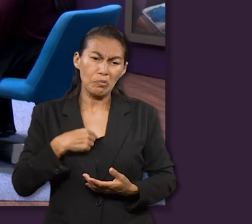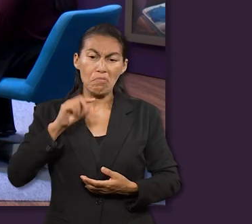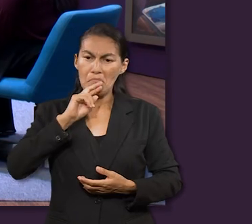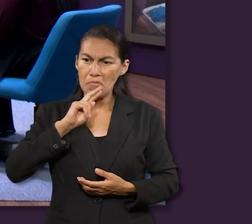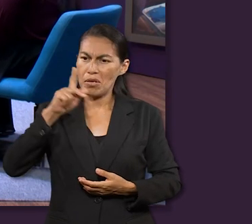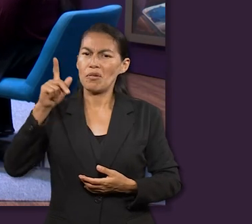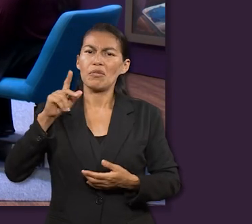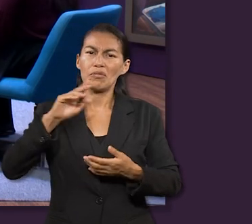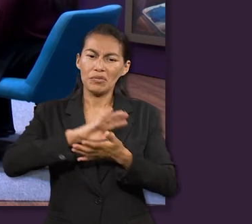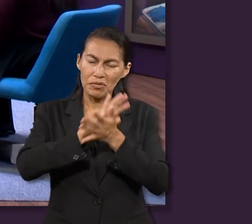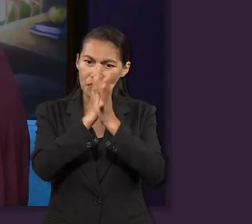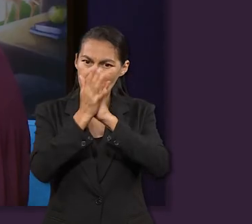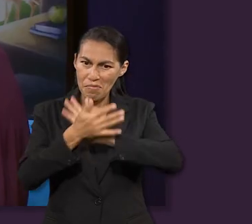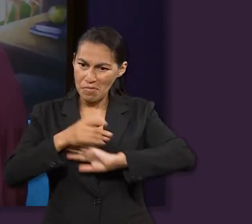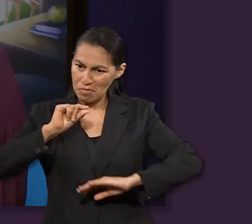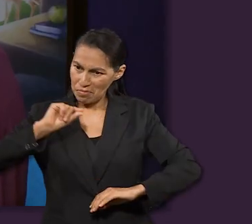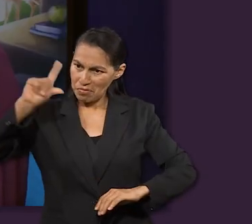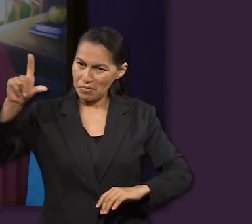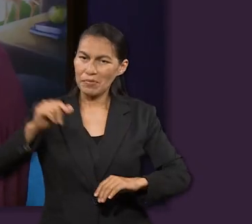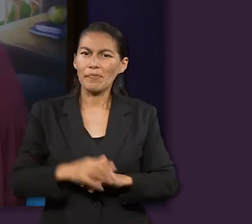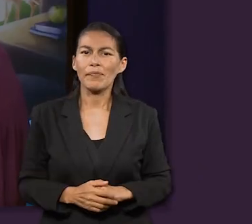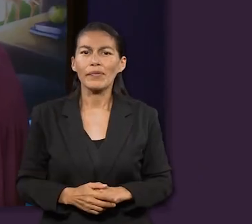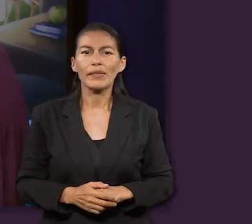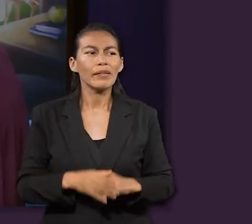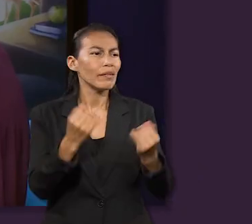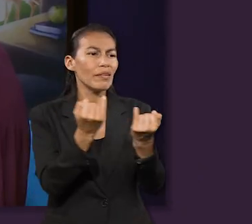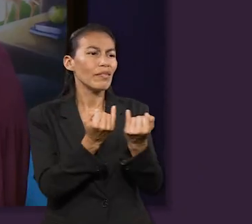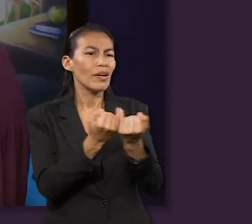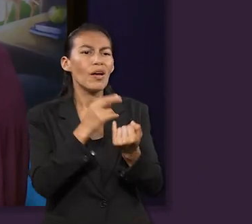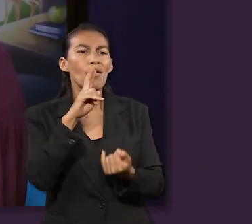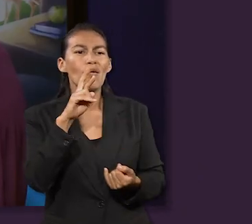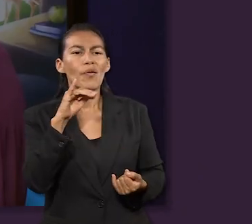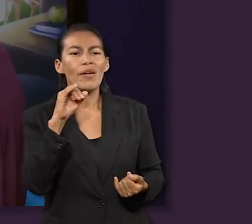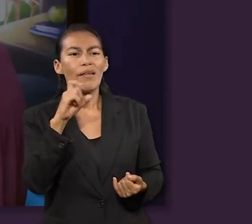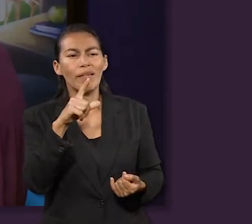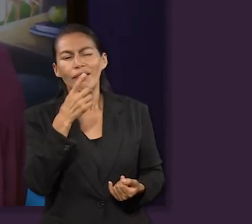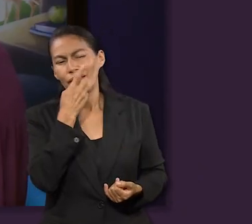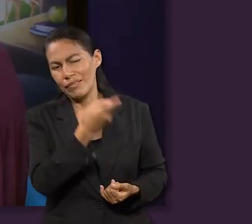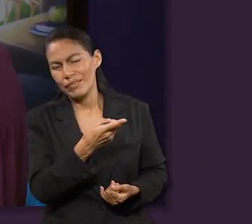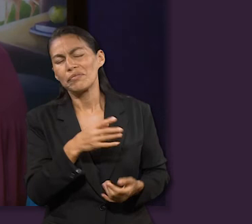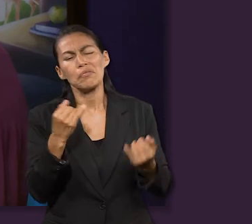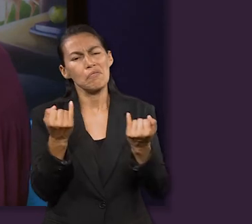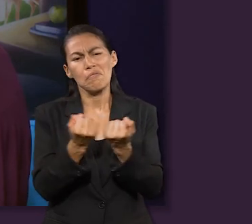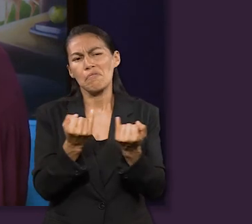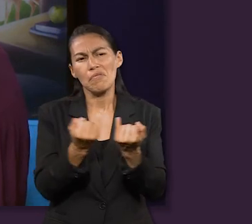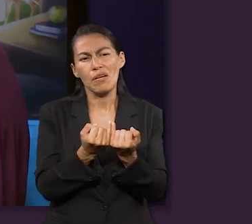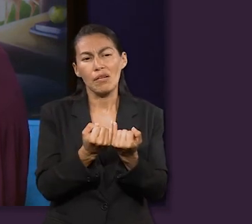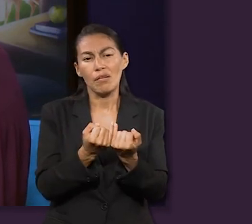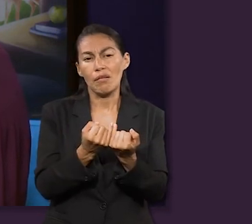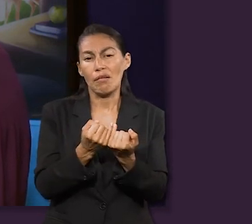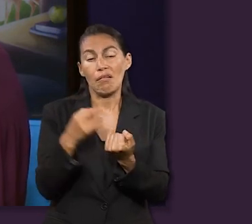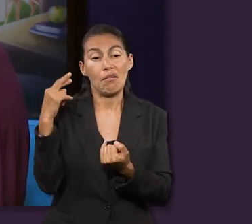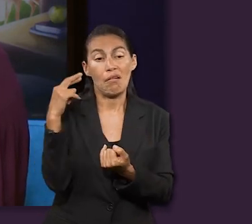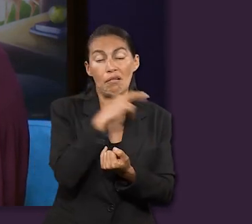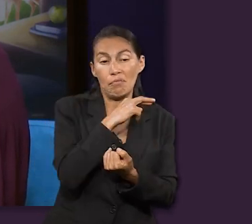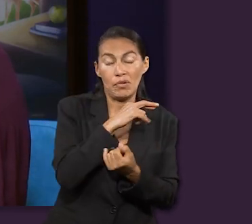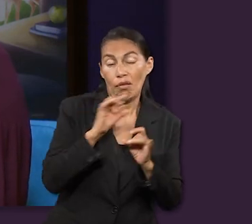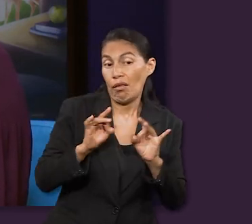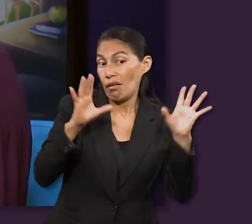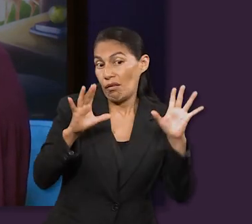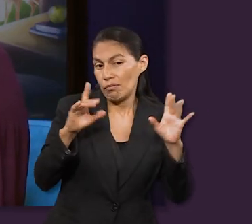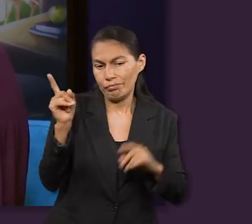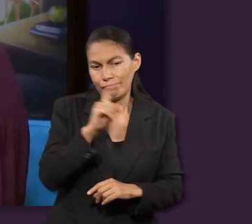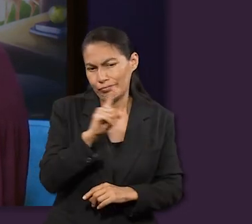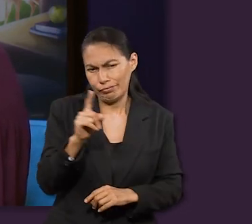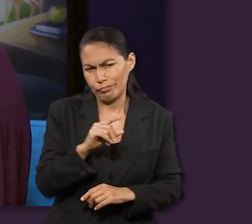¿Valeria? Pues así como mencionó Uriel, es un proceso y tiene muchas facetas. No es un camino fácil, no